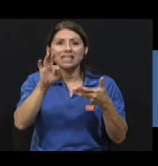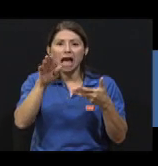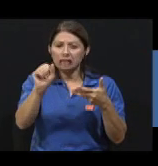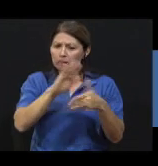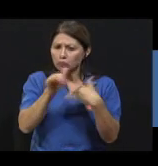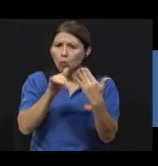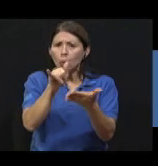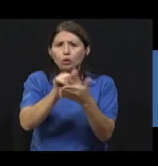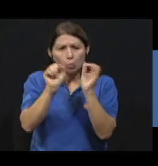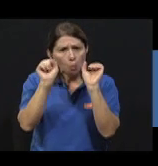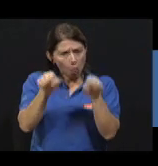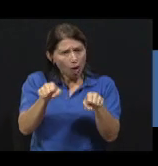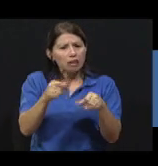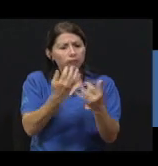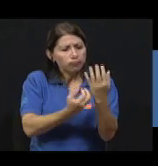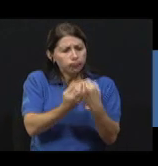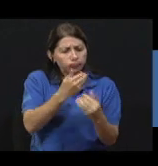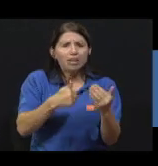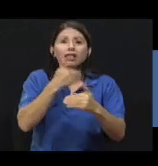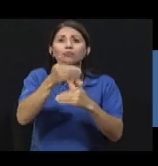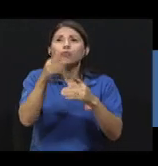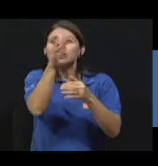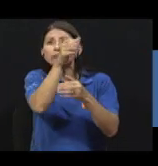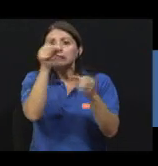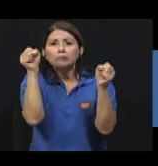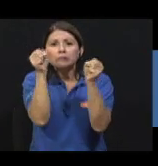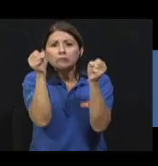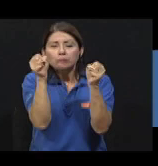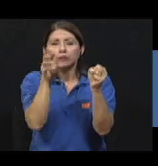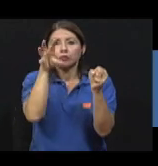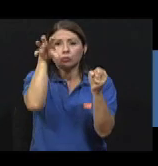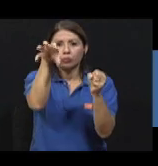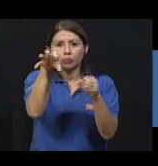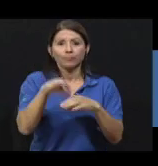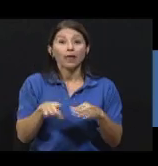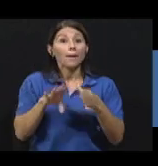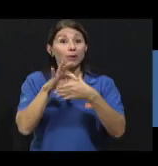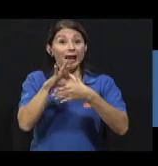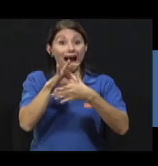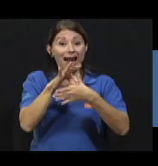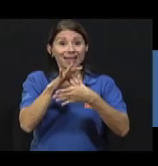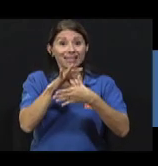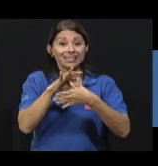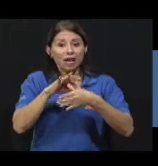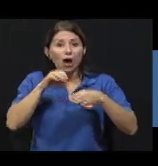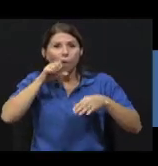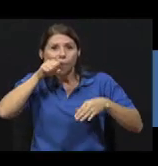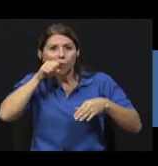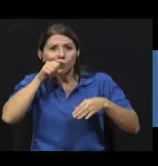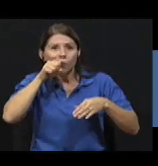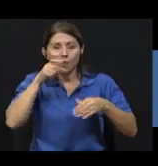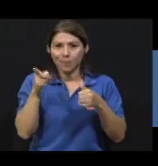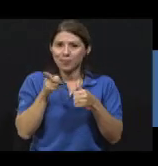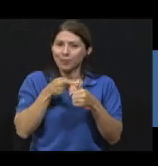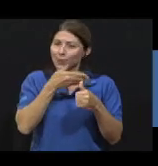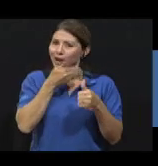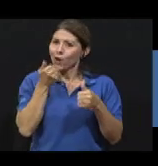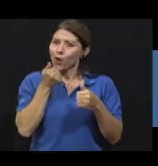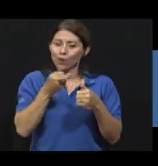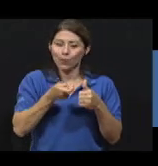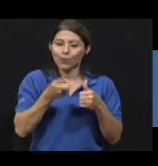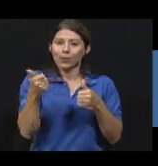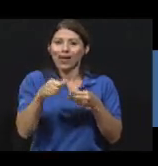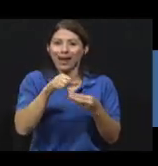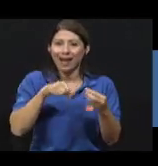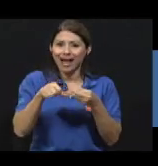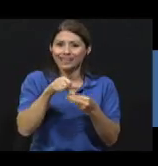congelación. Carnes y aves. Para congelar piezas enteras, es recomendable eliminar la grasa, la piel y los huesos.